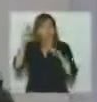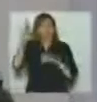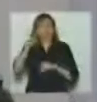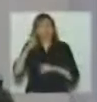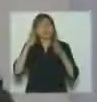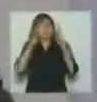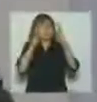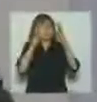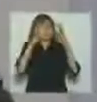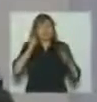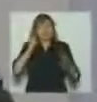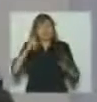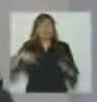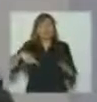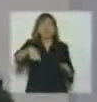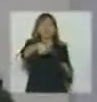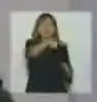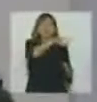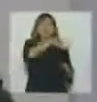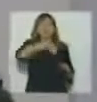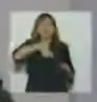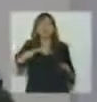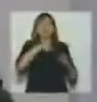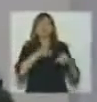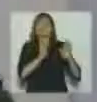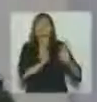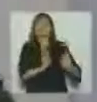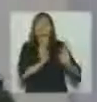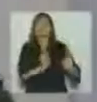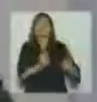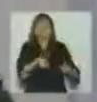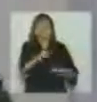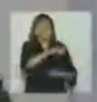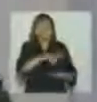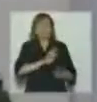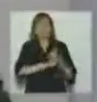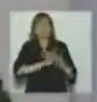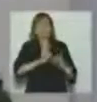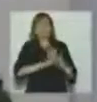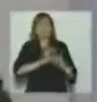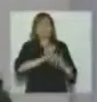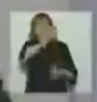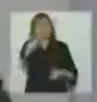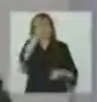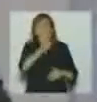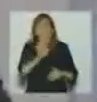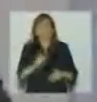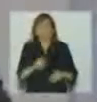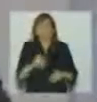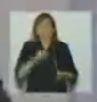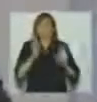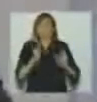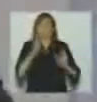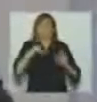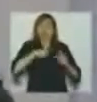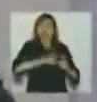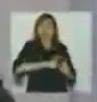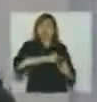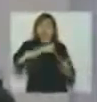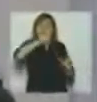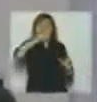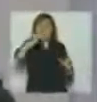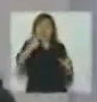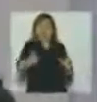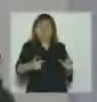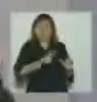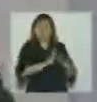que tanto esperan de este nuevo país y en el que espero ser un puente entre las nuevas y